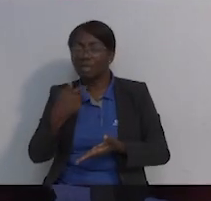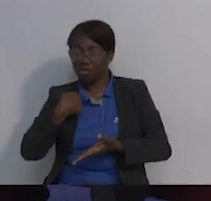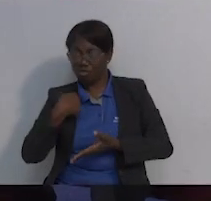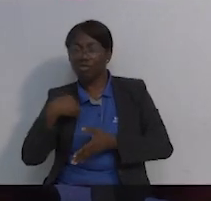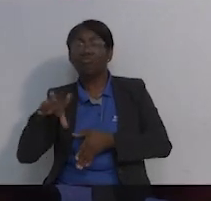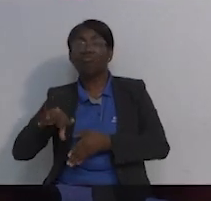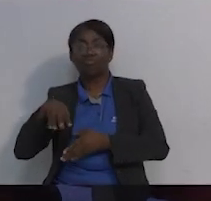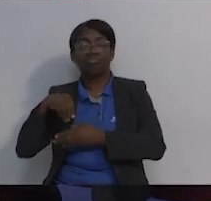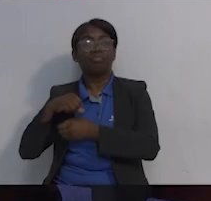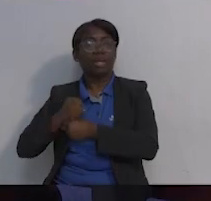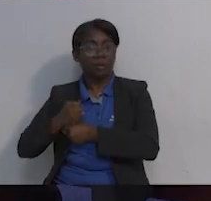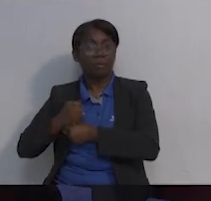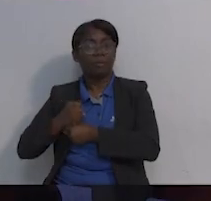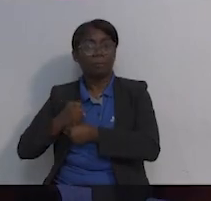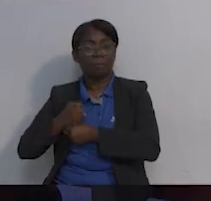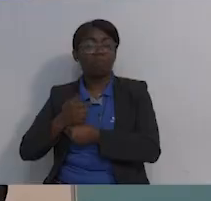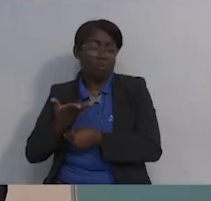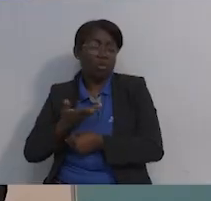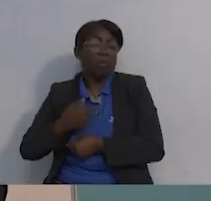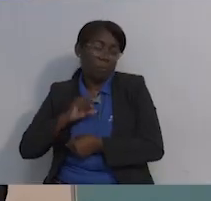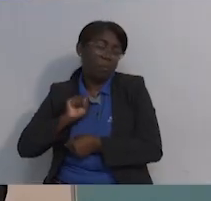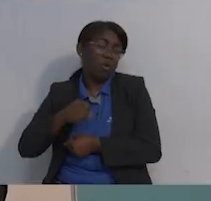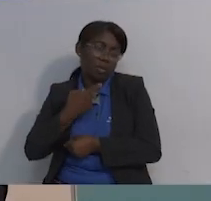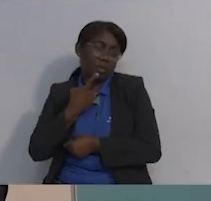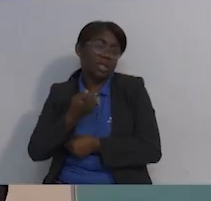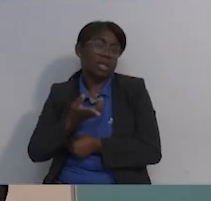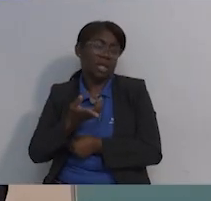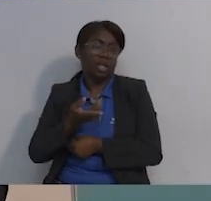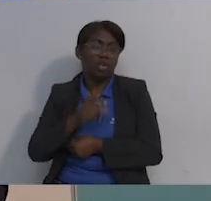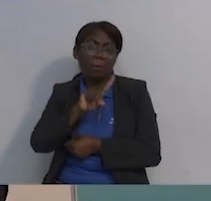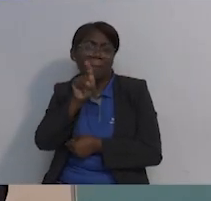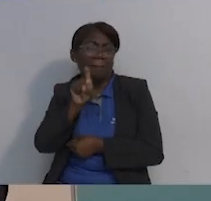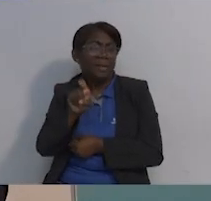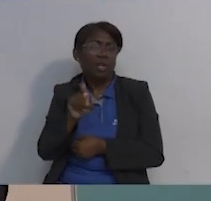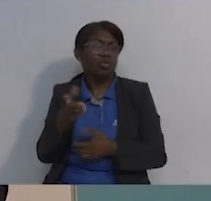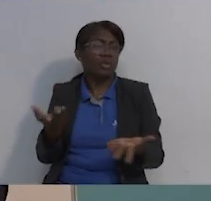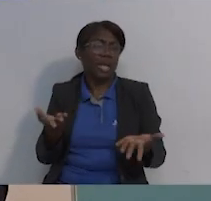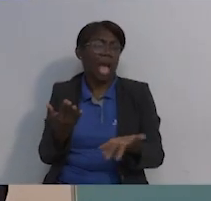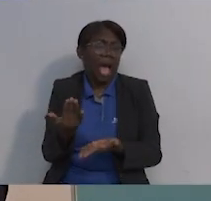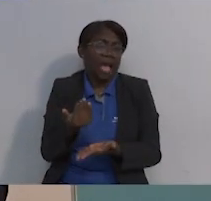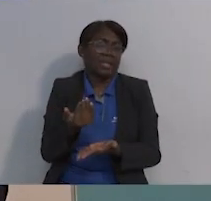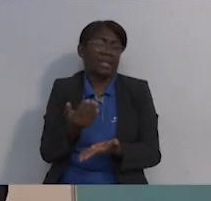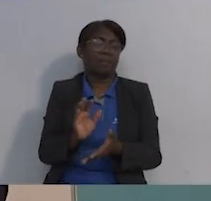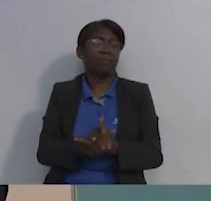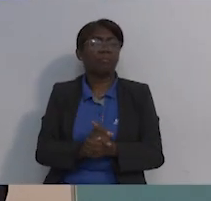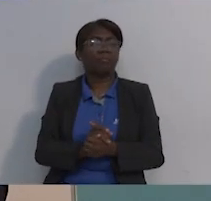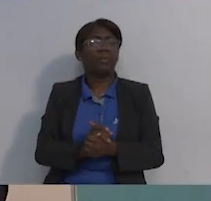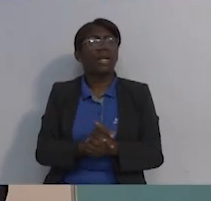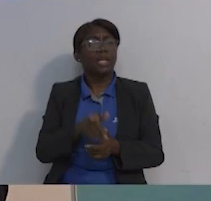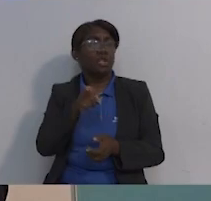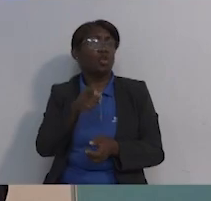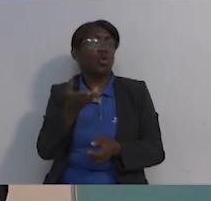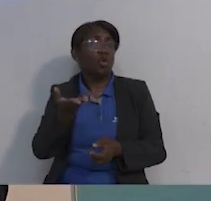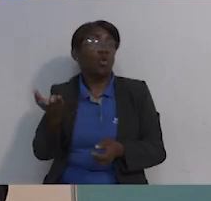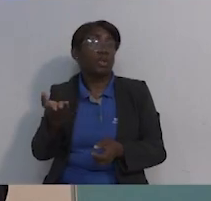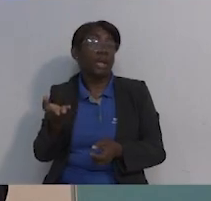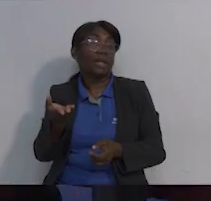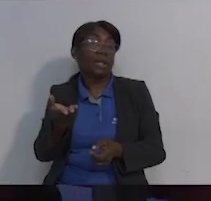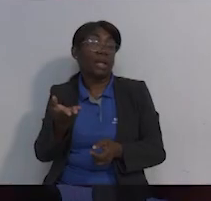todos esos datos y lo podría decir con mucha propiedad, porque lo averigué. Sí, por supuesto.